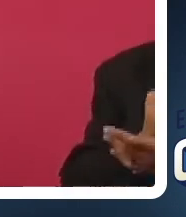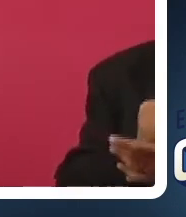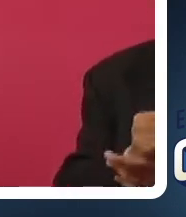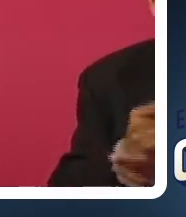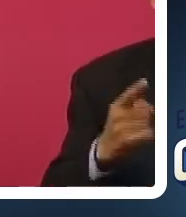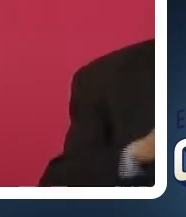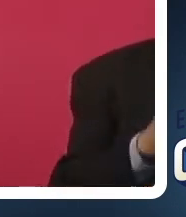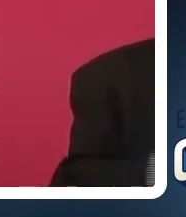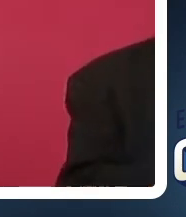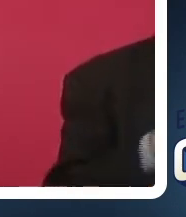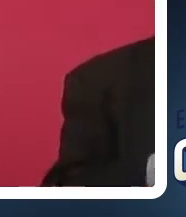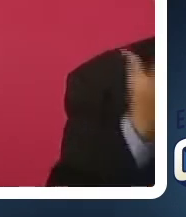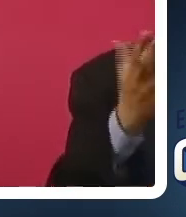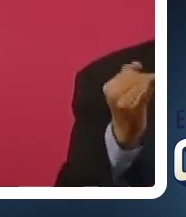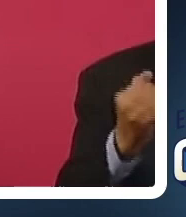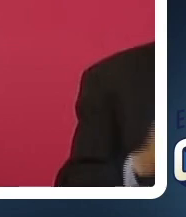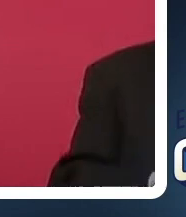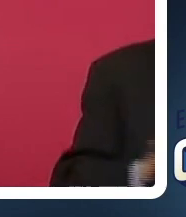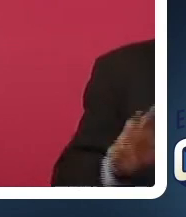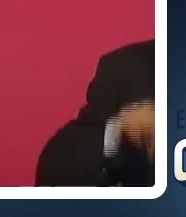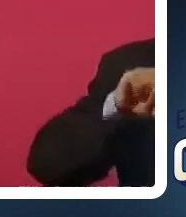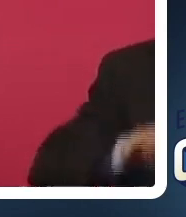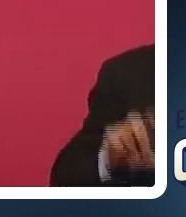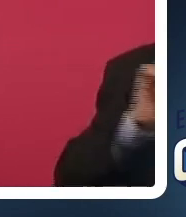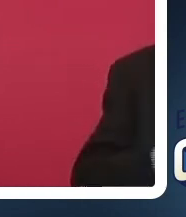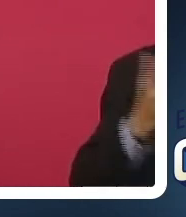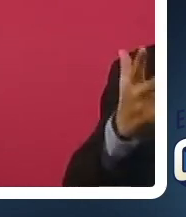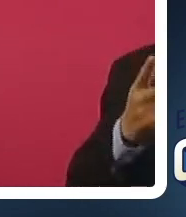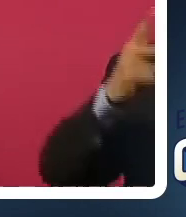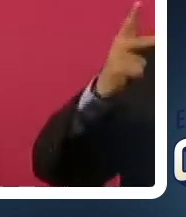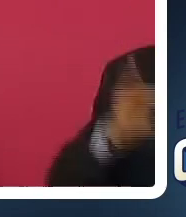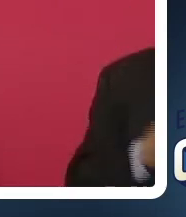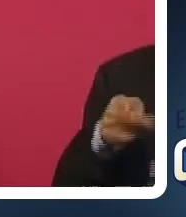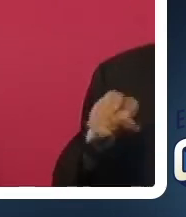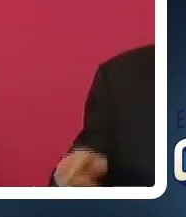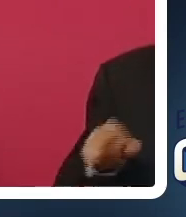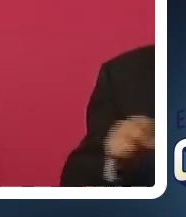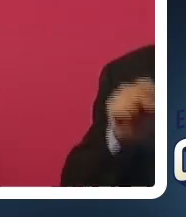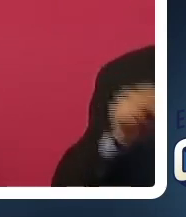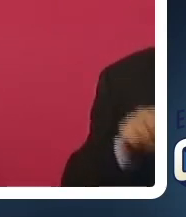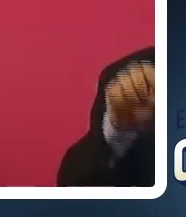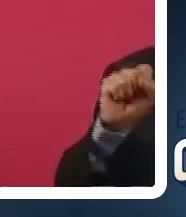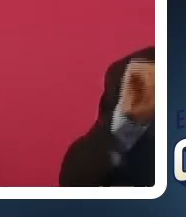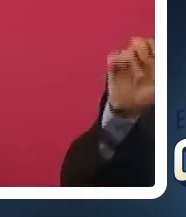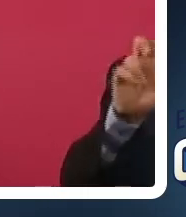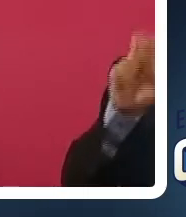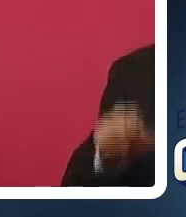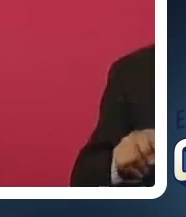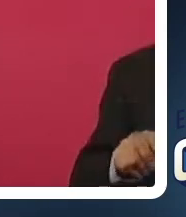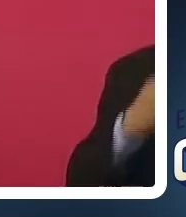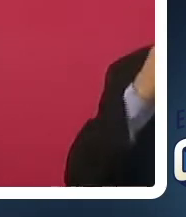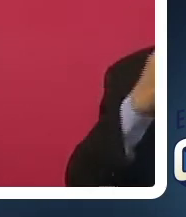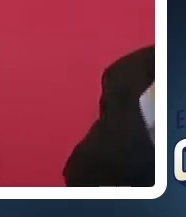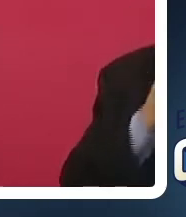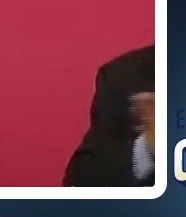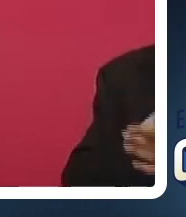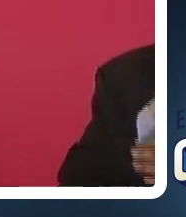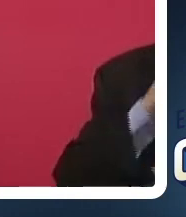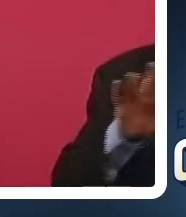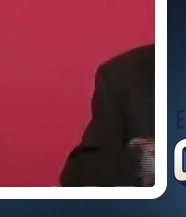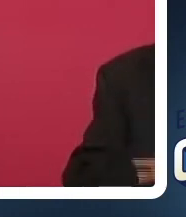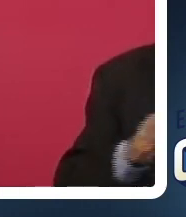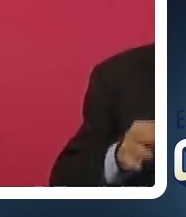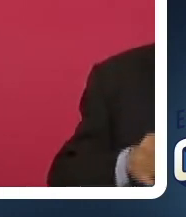junio y el 8 de este mismo mes, por segunda ocasión, la sala de la Suprema Corte decidió aplazar su